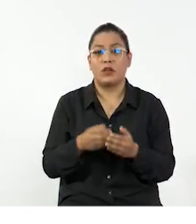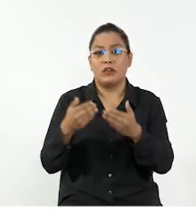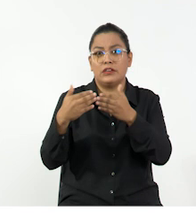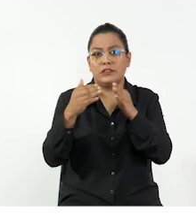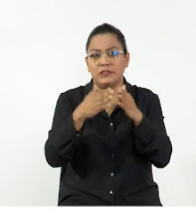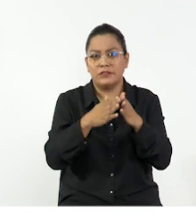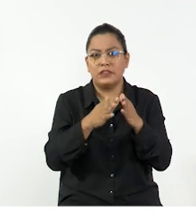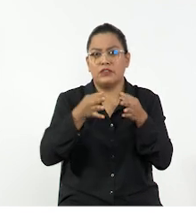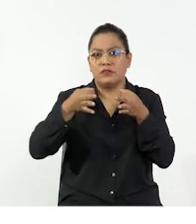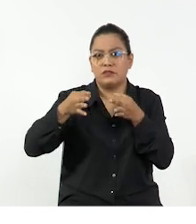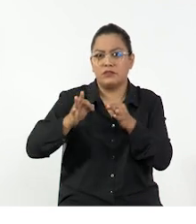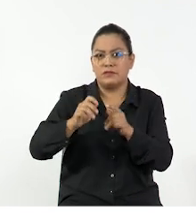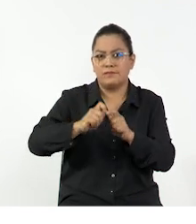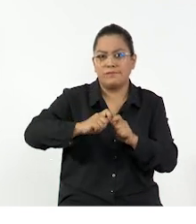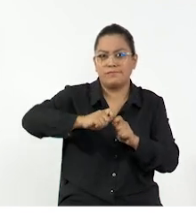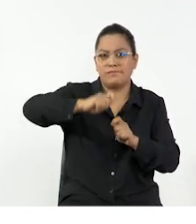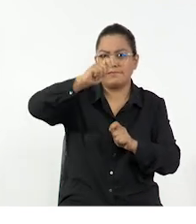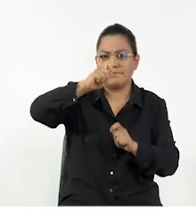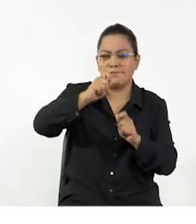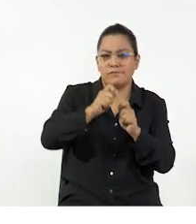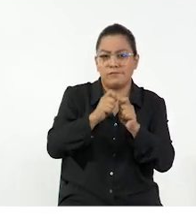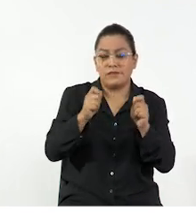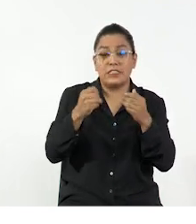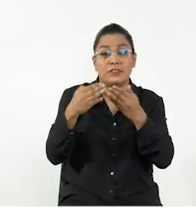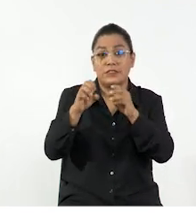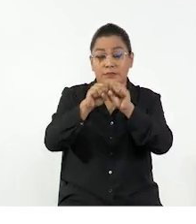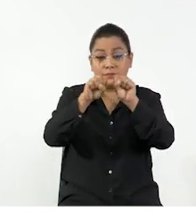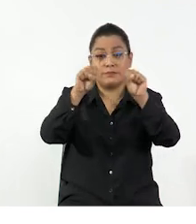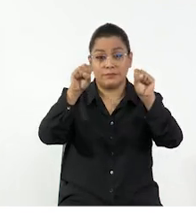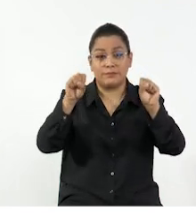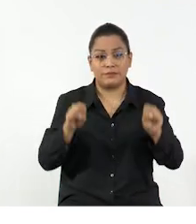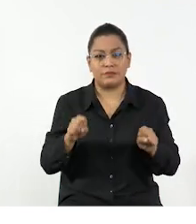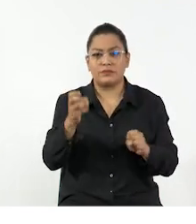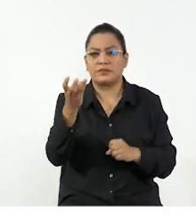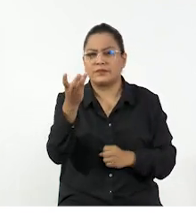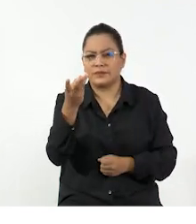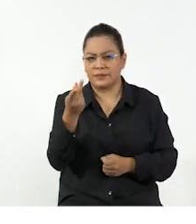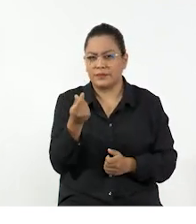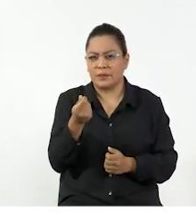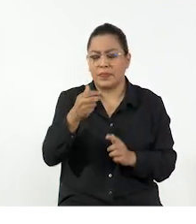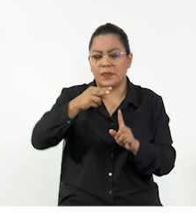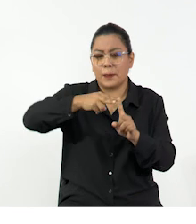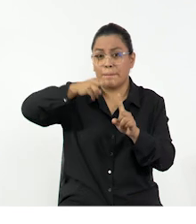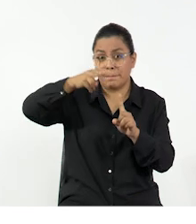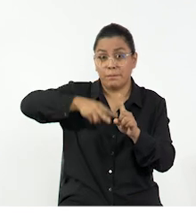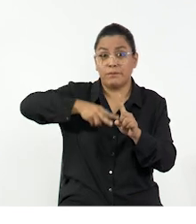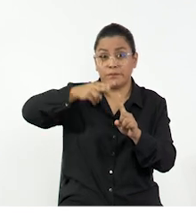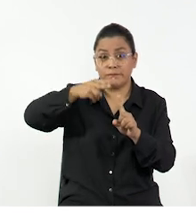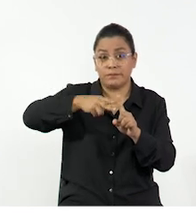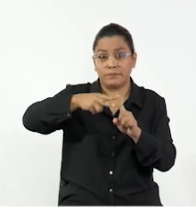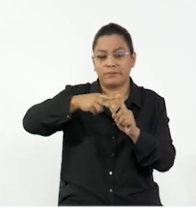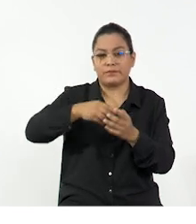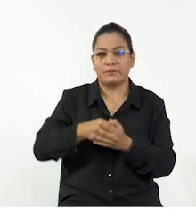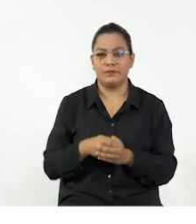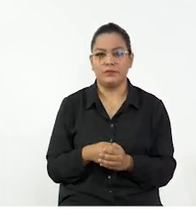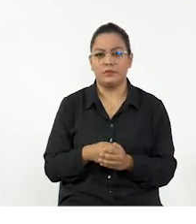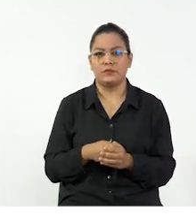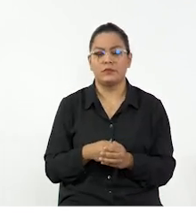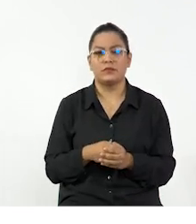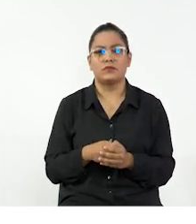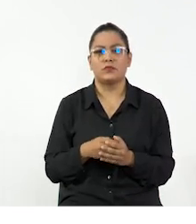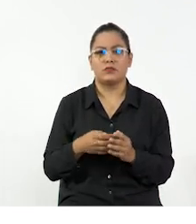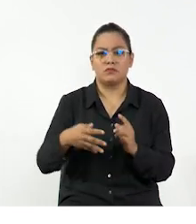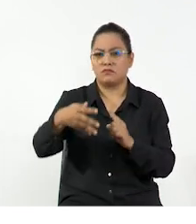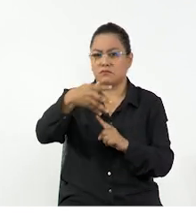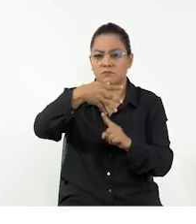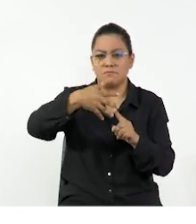con sus unidades respectivas. Sin embargo, existen diferentes sistemas métricos para poder caracterizar